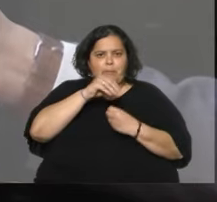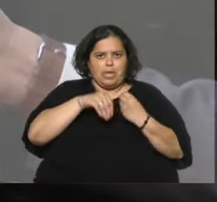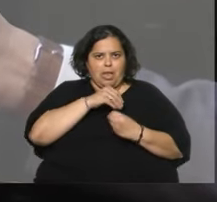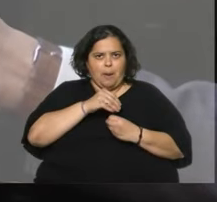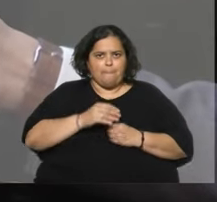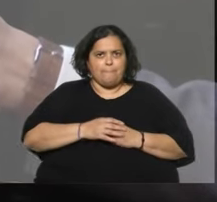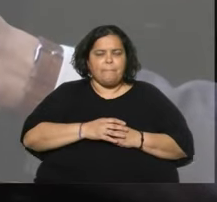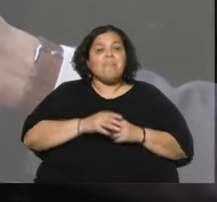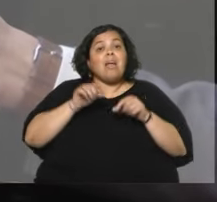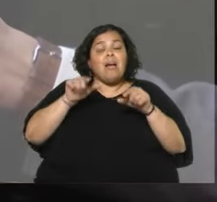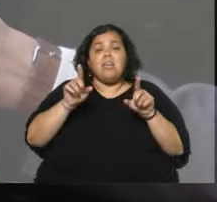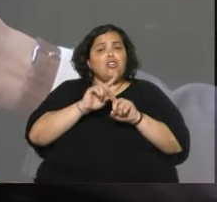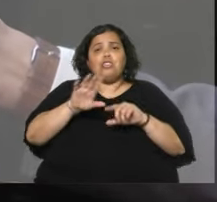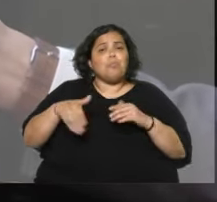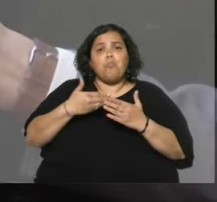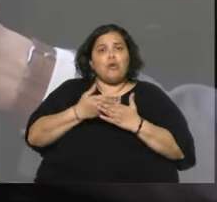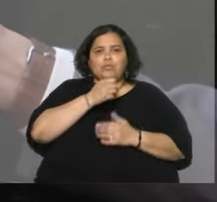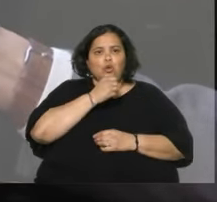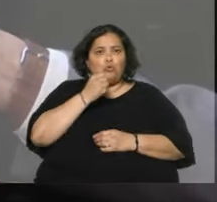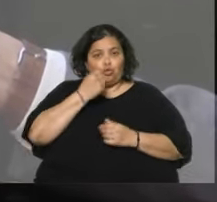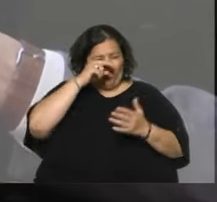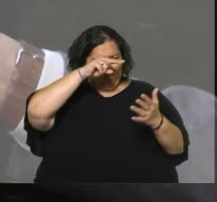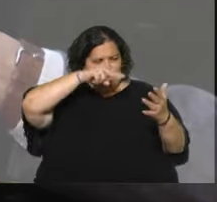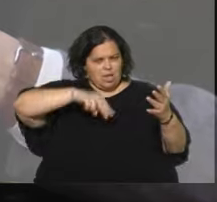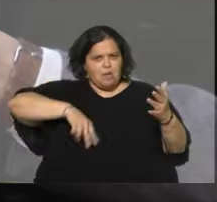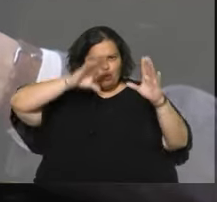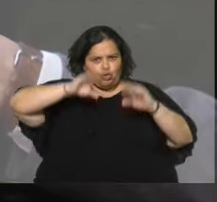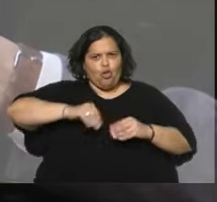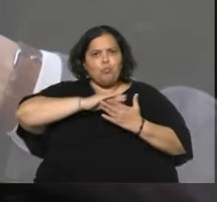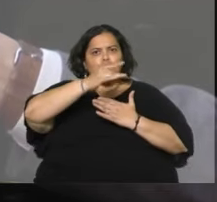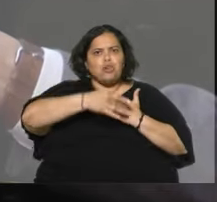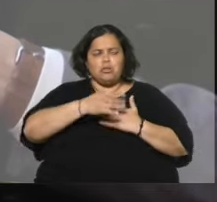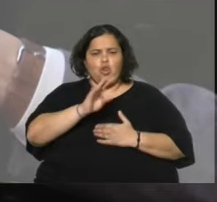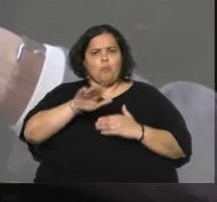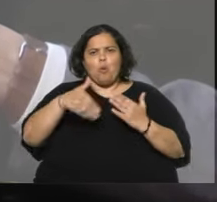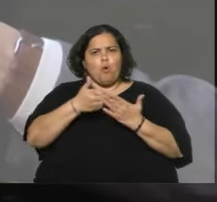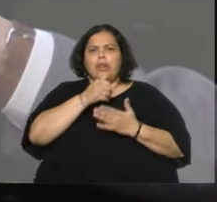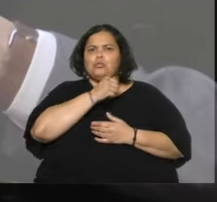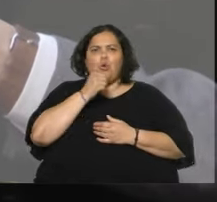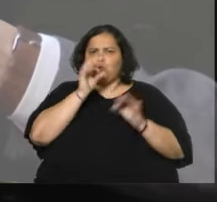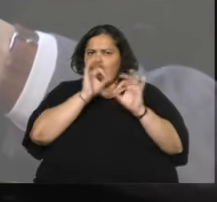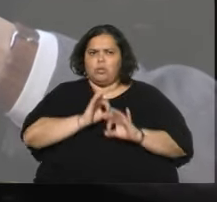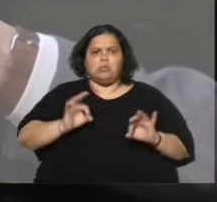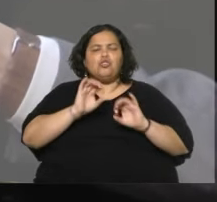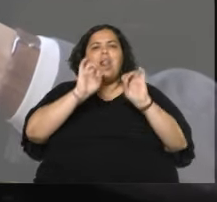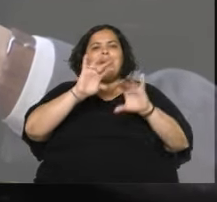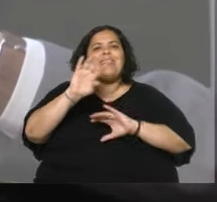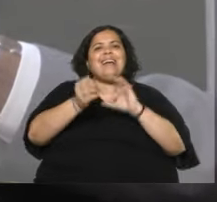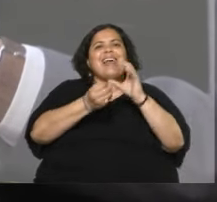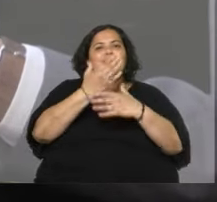No se proponen soluciones, lo leímos al principio a final. No se proponen soluciones, simplemente crea un aparato que